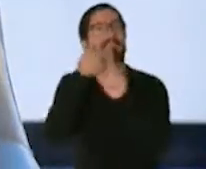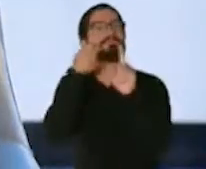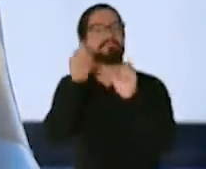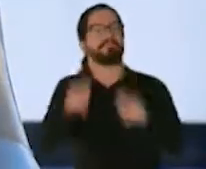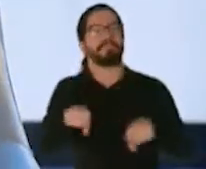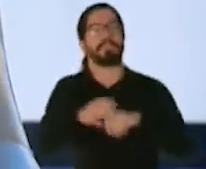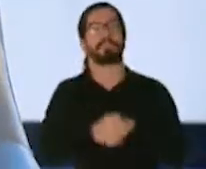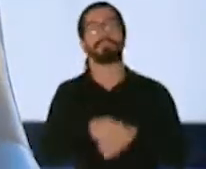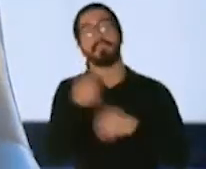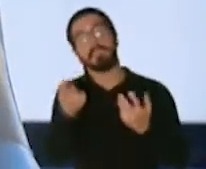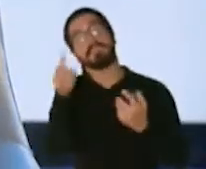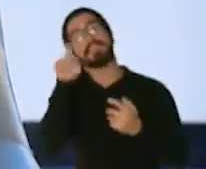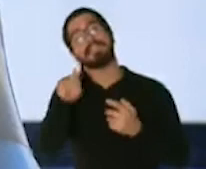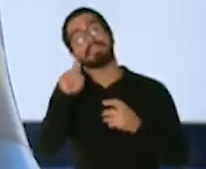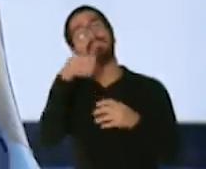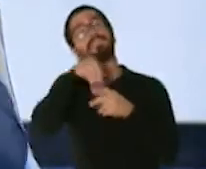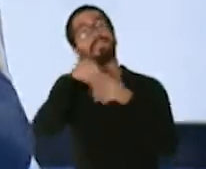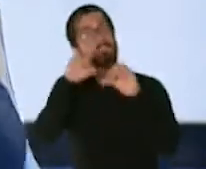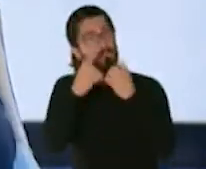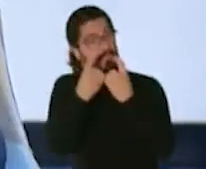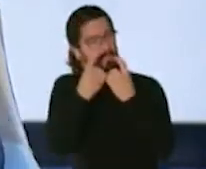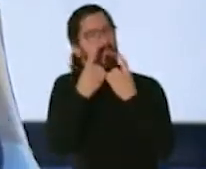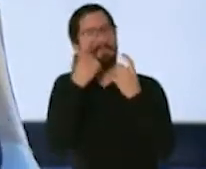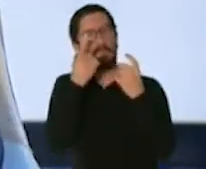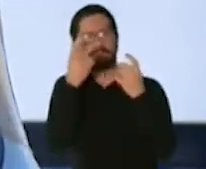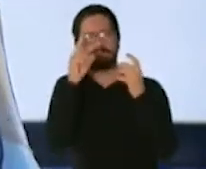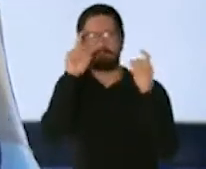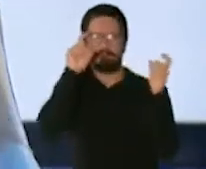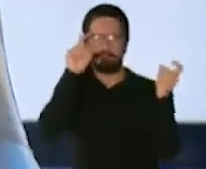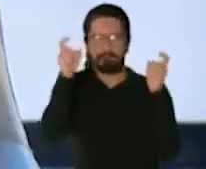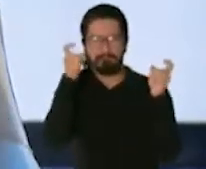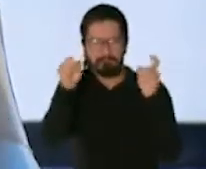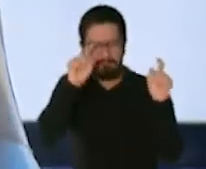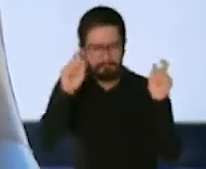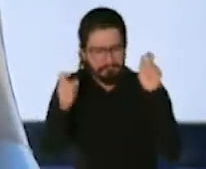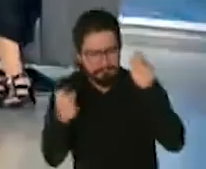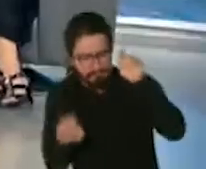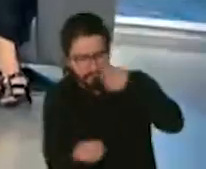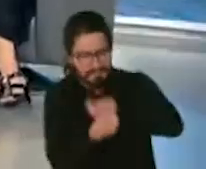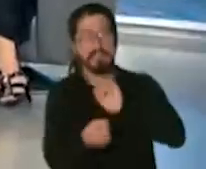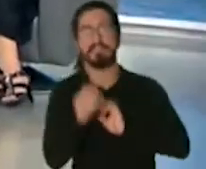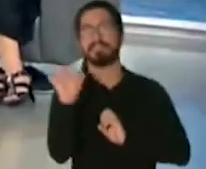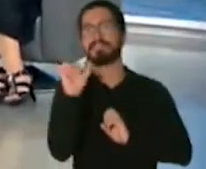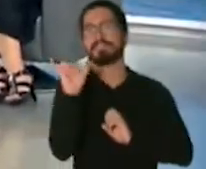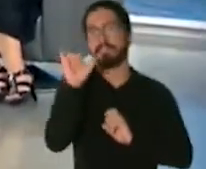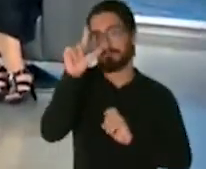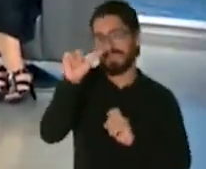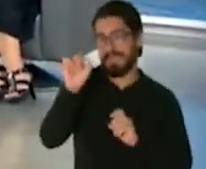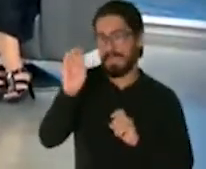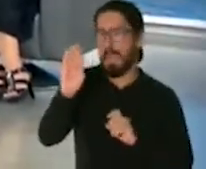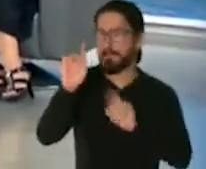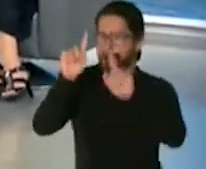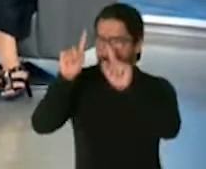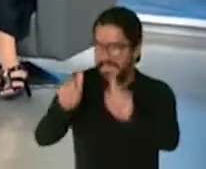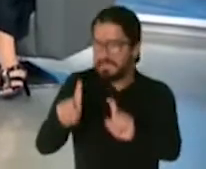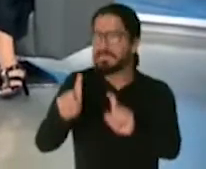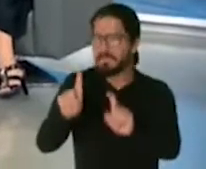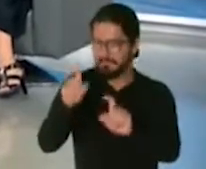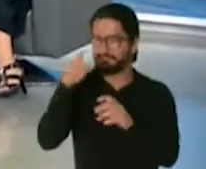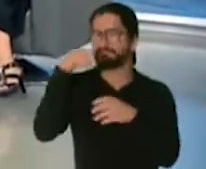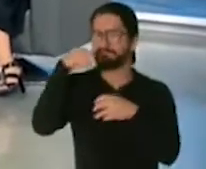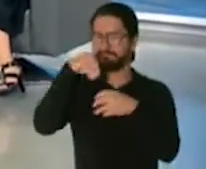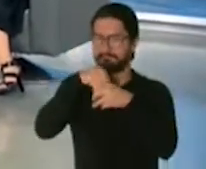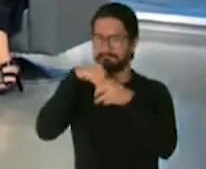de Puerto Rico y también el laboratorio del estado o sea todo esto brazo operacional de ese departamento con una figura que sea que lo pueda